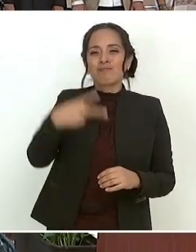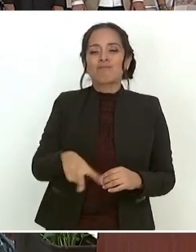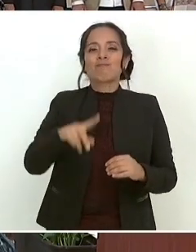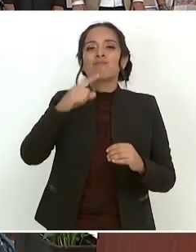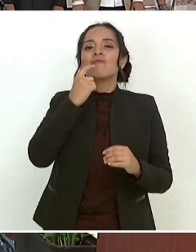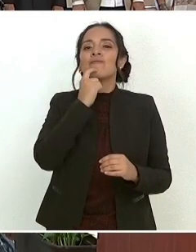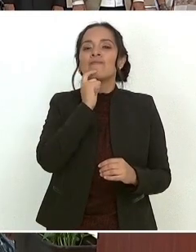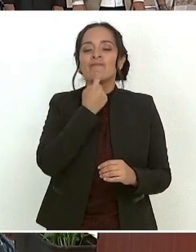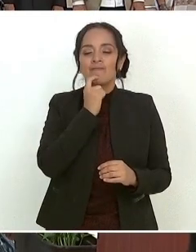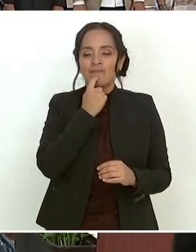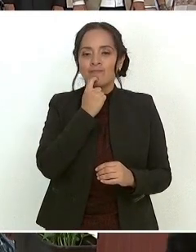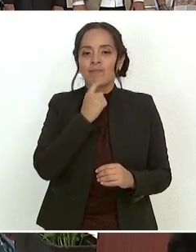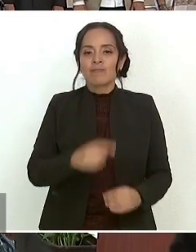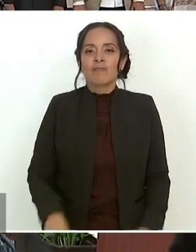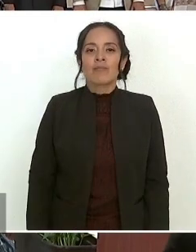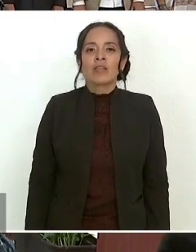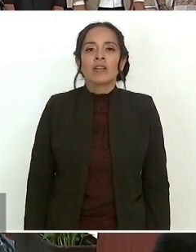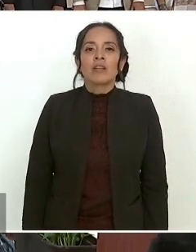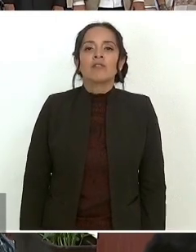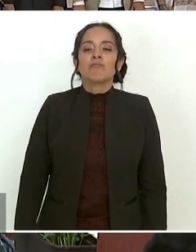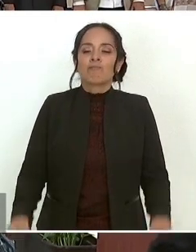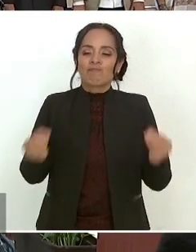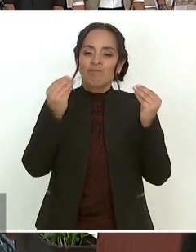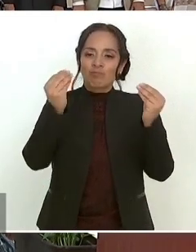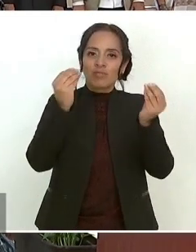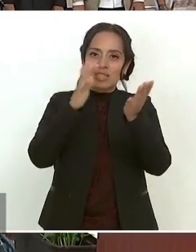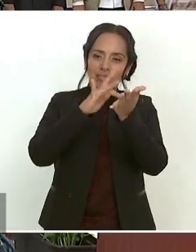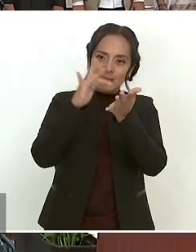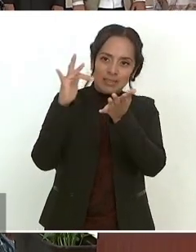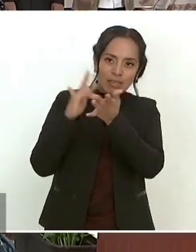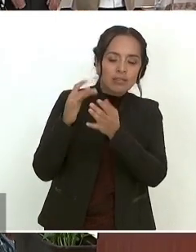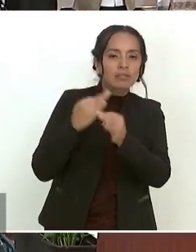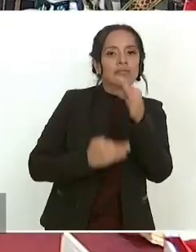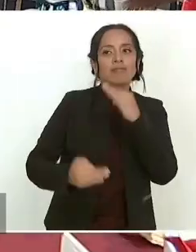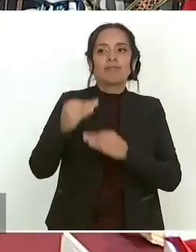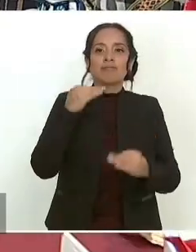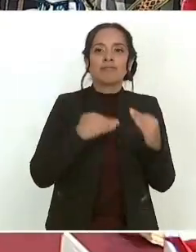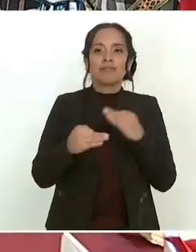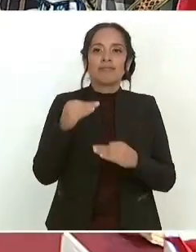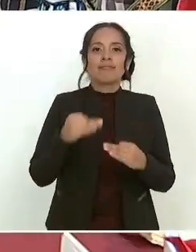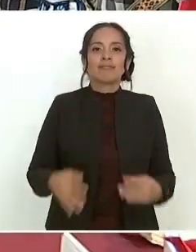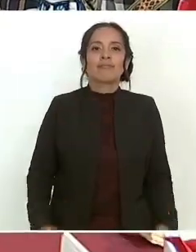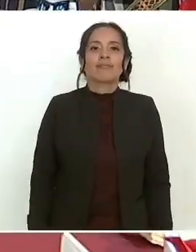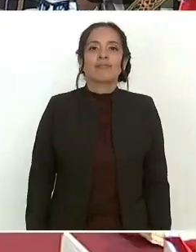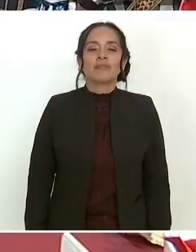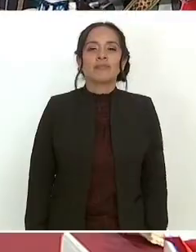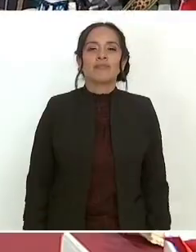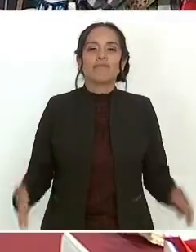Andrés Manuel López Obrador. Muchísimas gracias a todos y a todas.